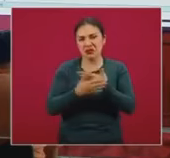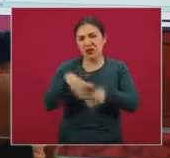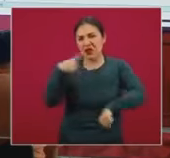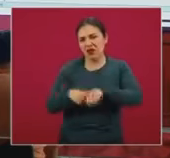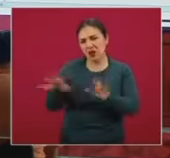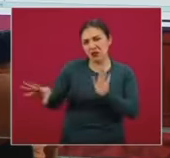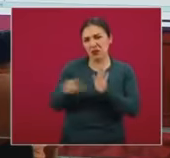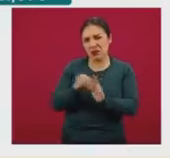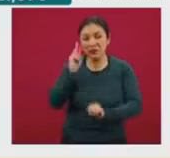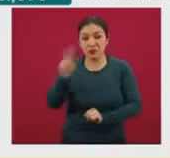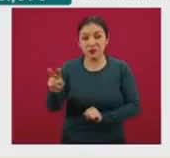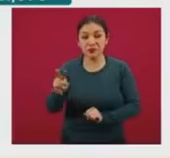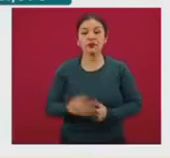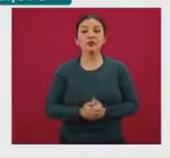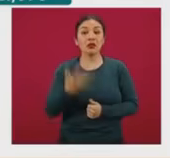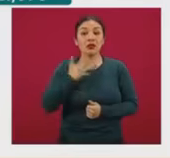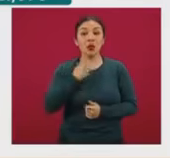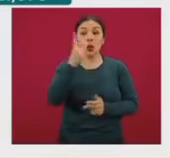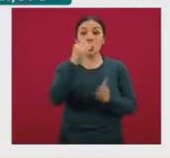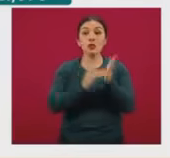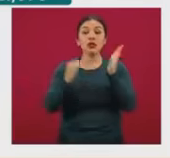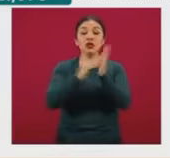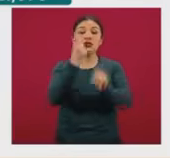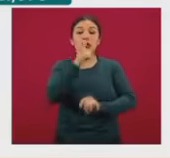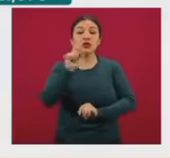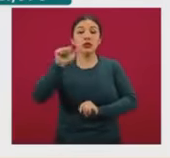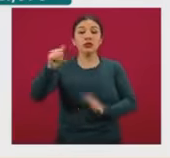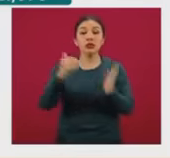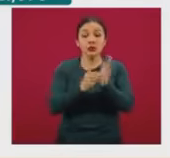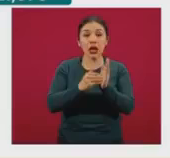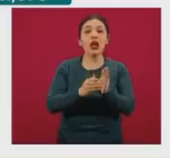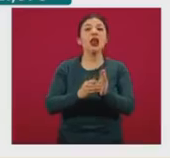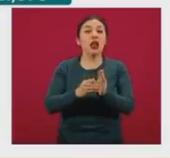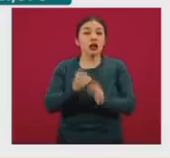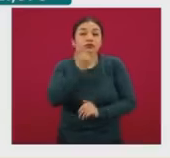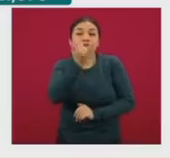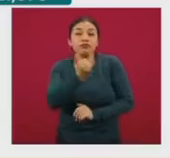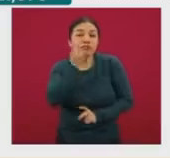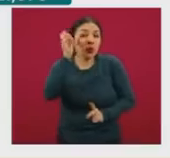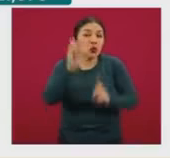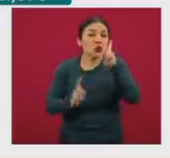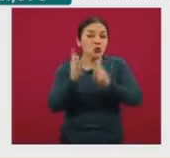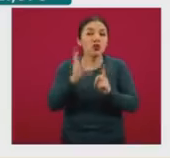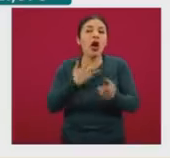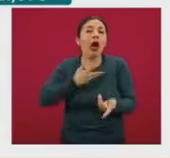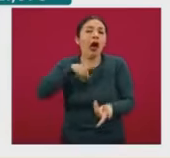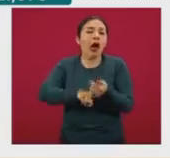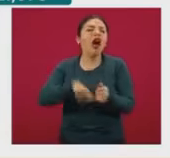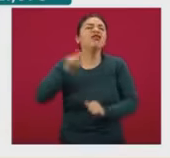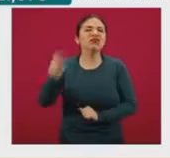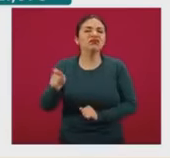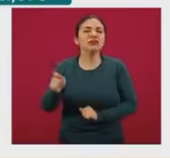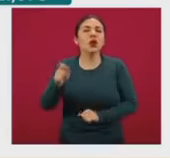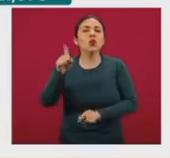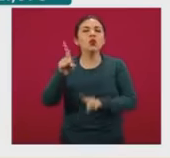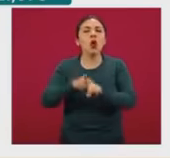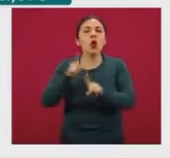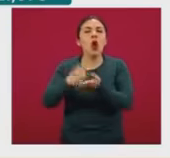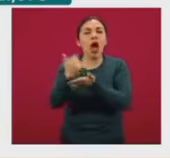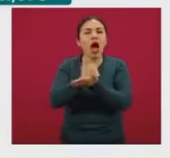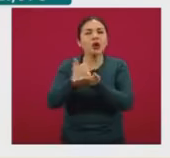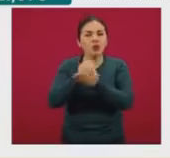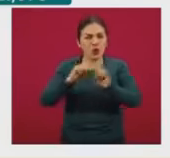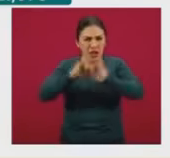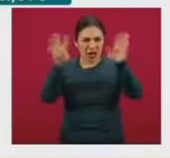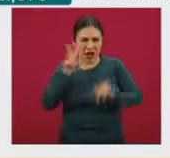distribución de estos más de 1.126.000 casos estimados está representada precisamente en la línea de color